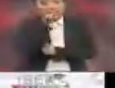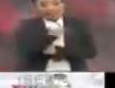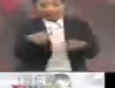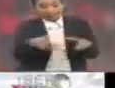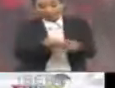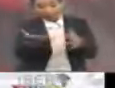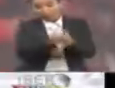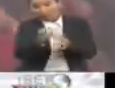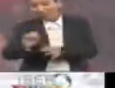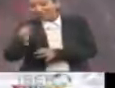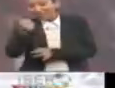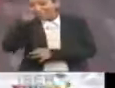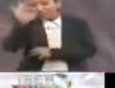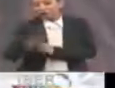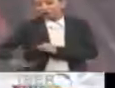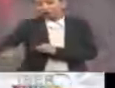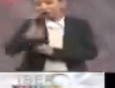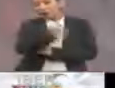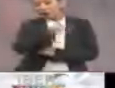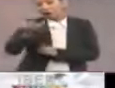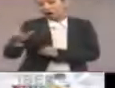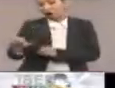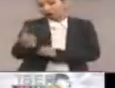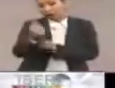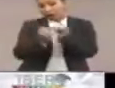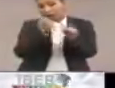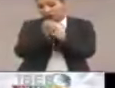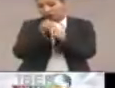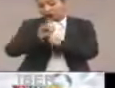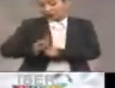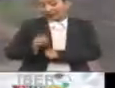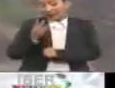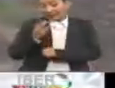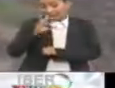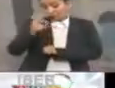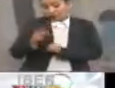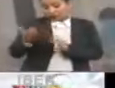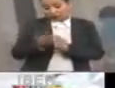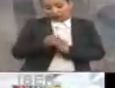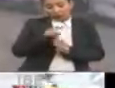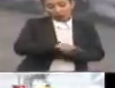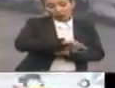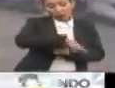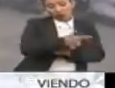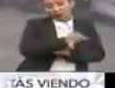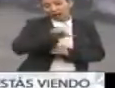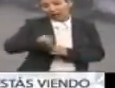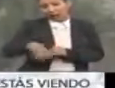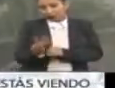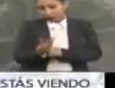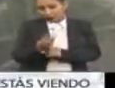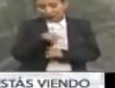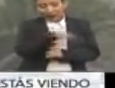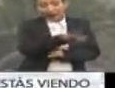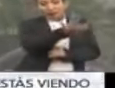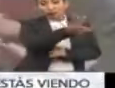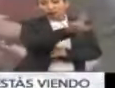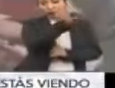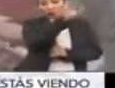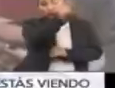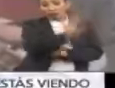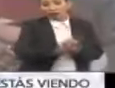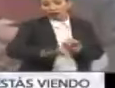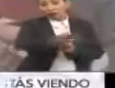ellas, el 26% tienen entre 6 y 11 años, el 23% está entre los 12 y los 14, y el 51